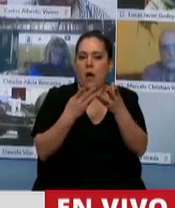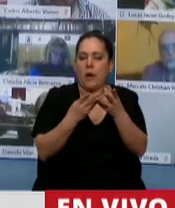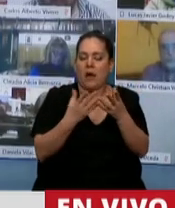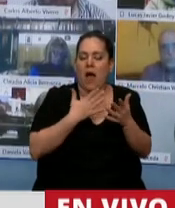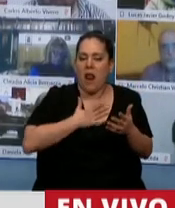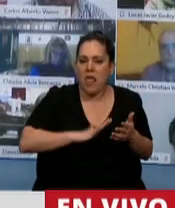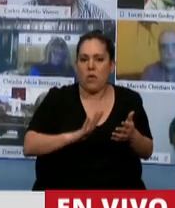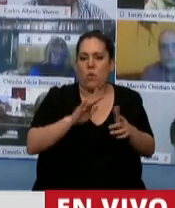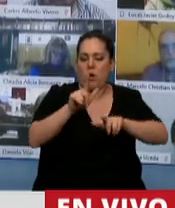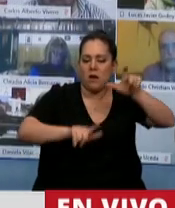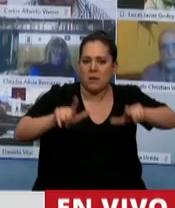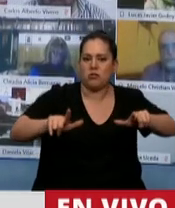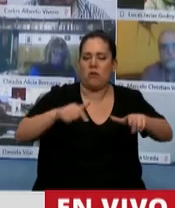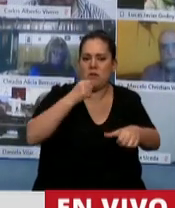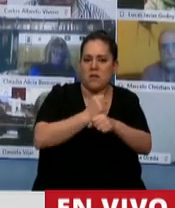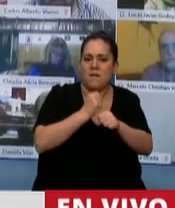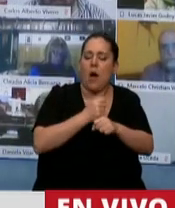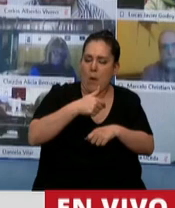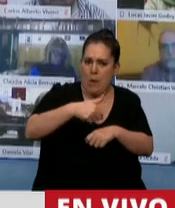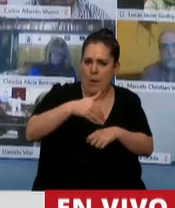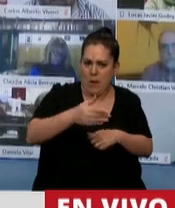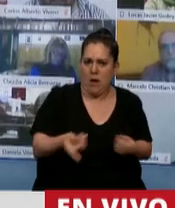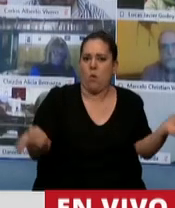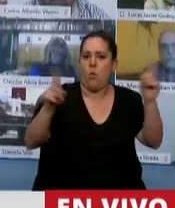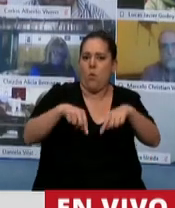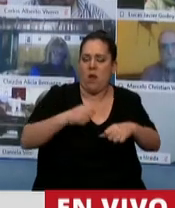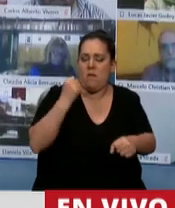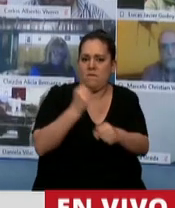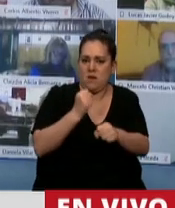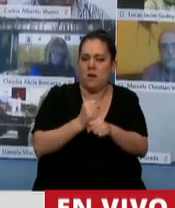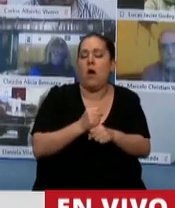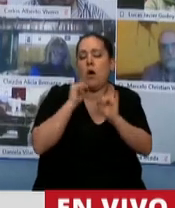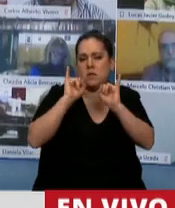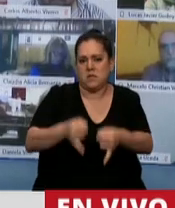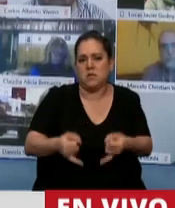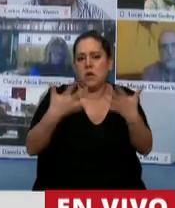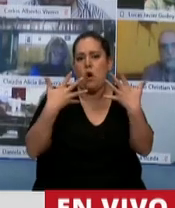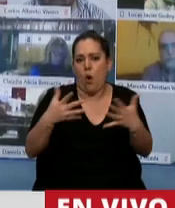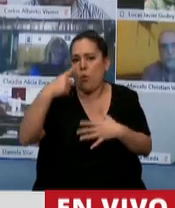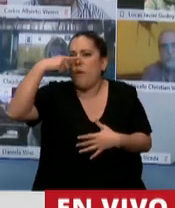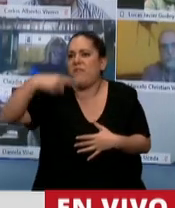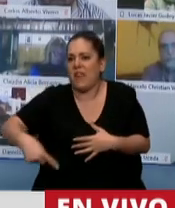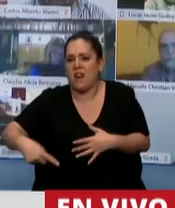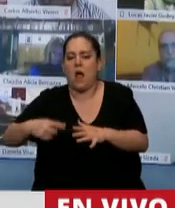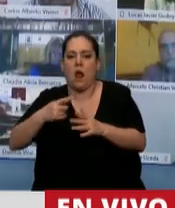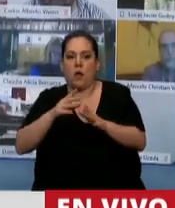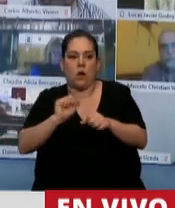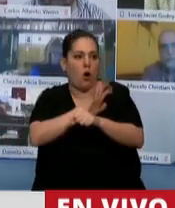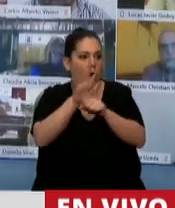primer día, que se va a reactivar, como dijeron muchos al final, pero también es cierto que una vez que se reactive